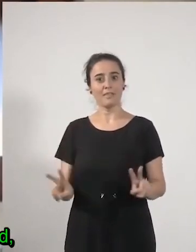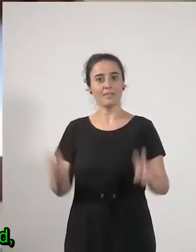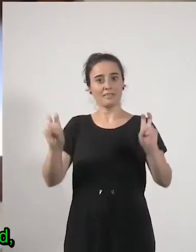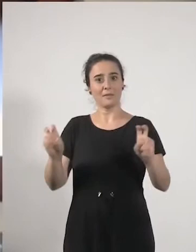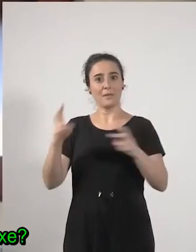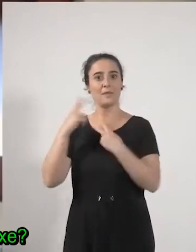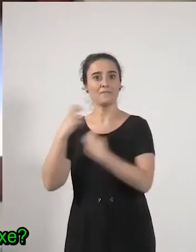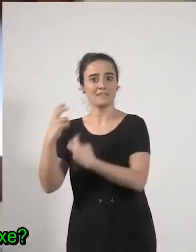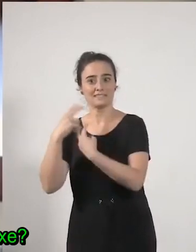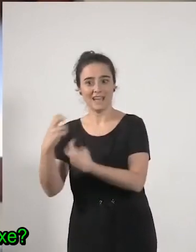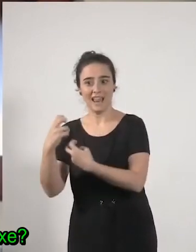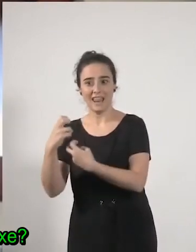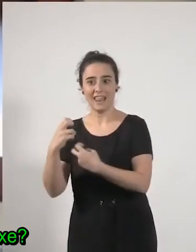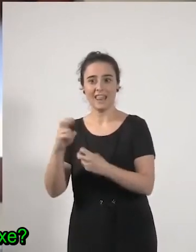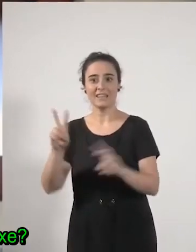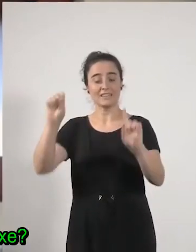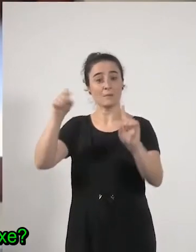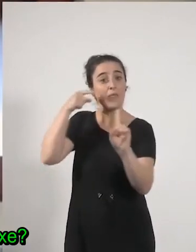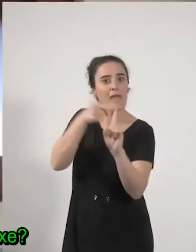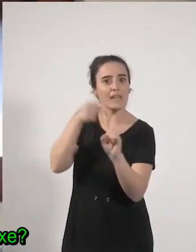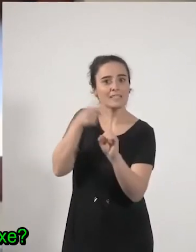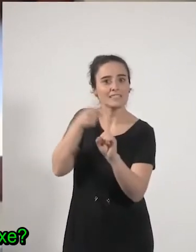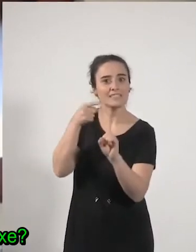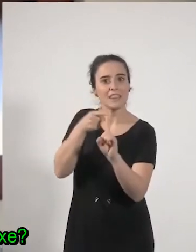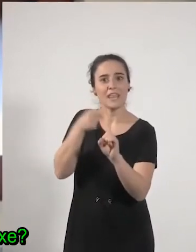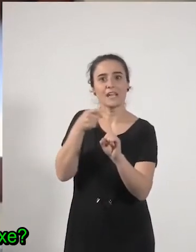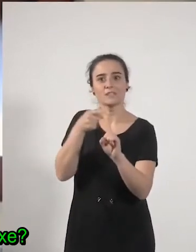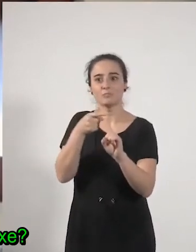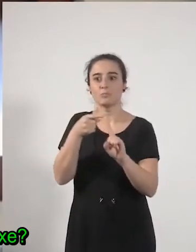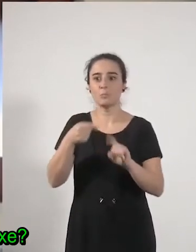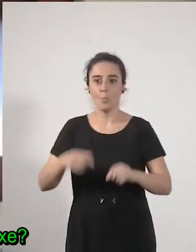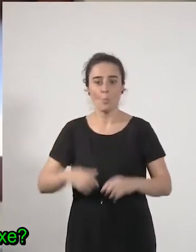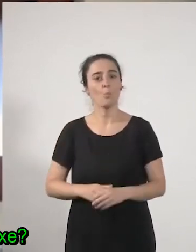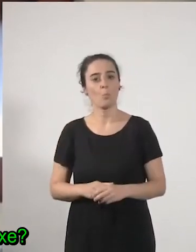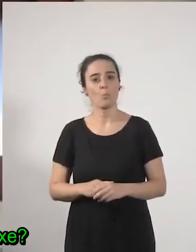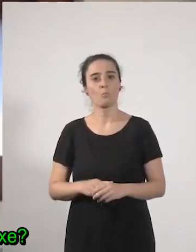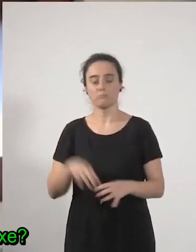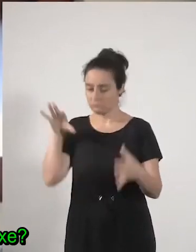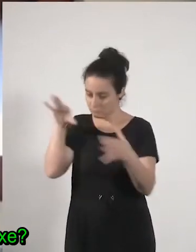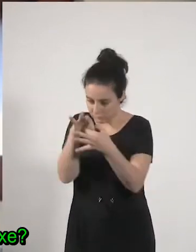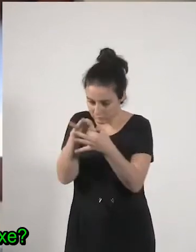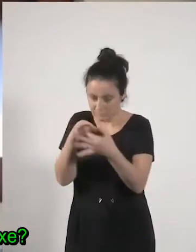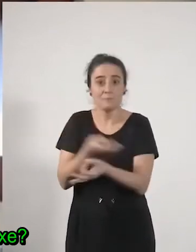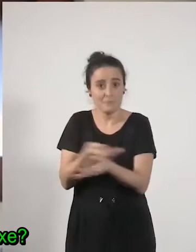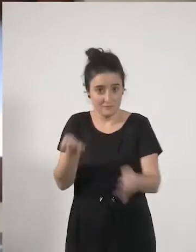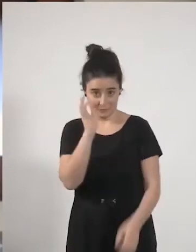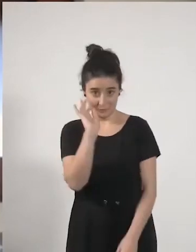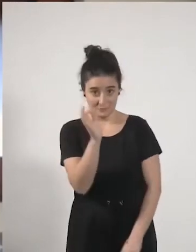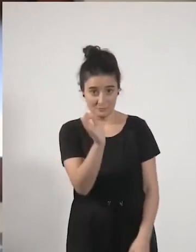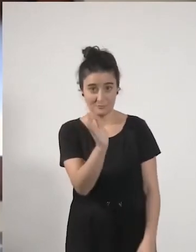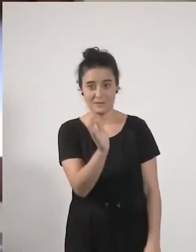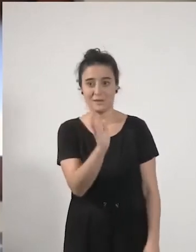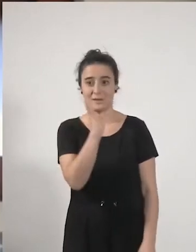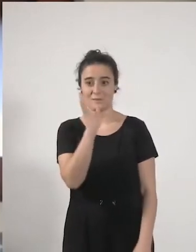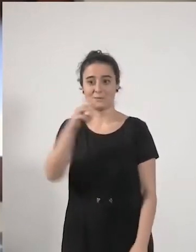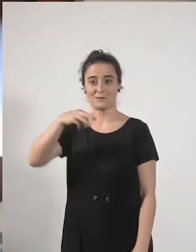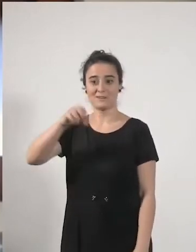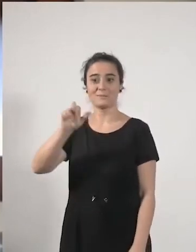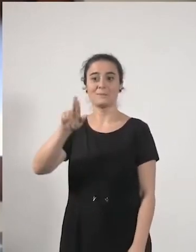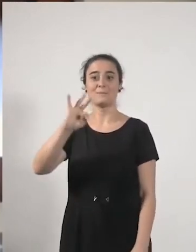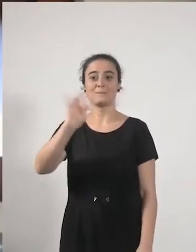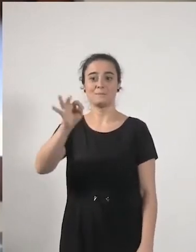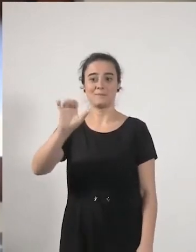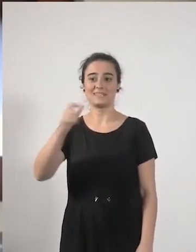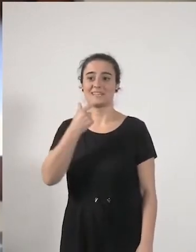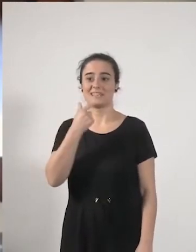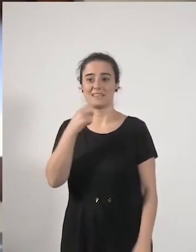fiscalidad lo del insistencialismo me se me me cuadra muy bien verdad merche como dice merche no esto de la